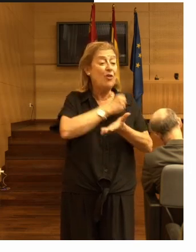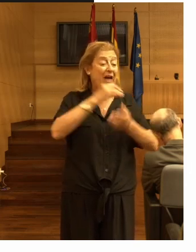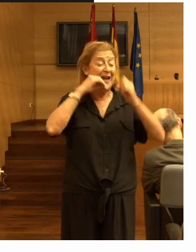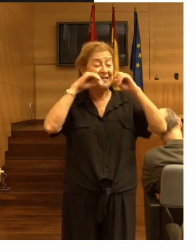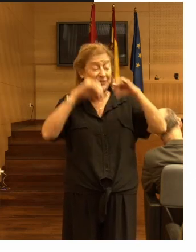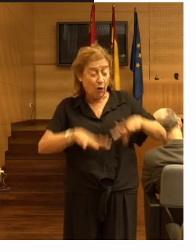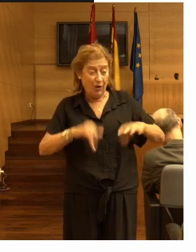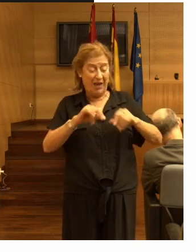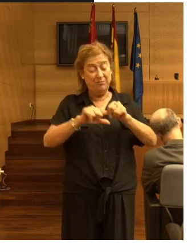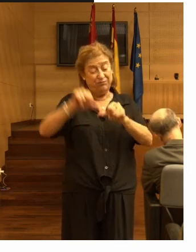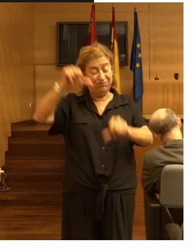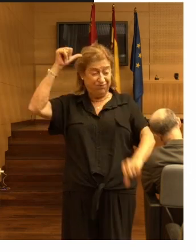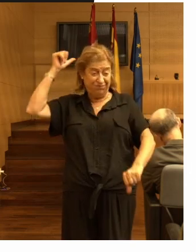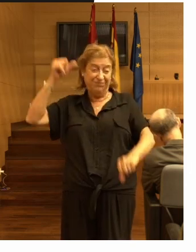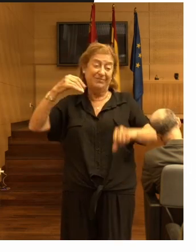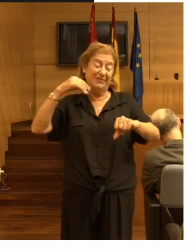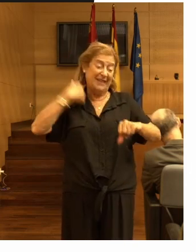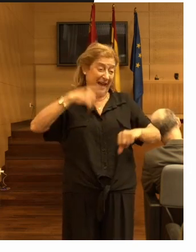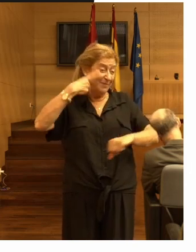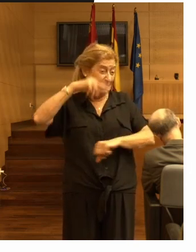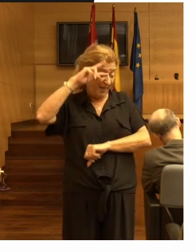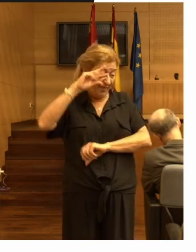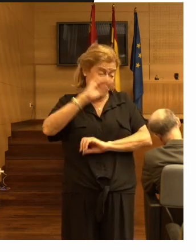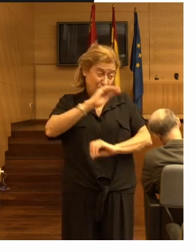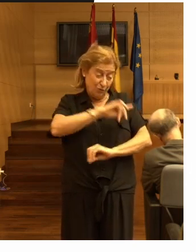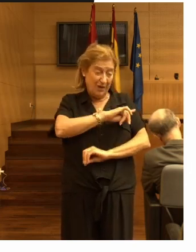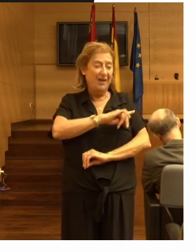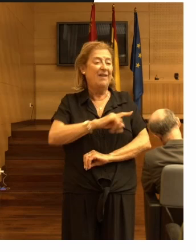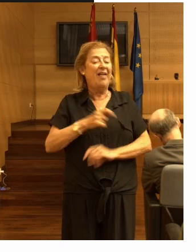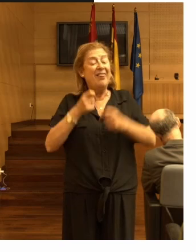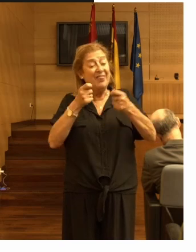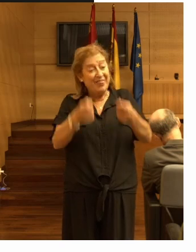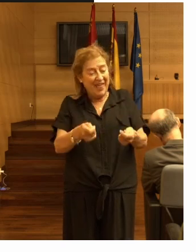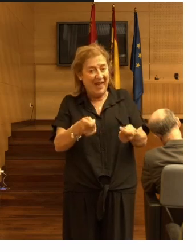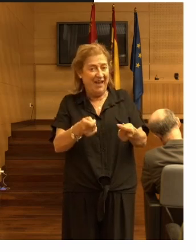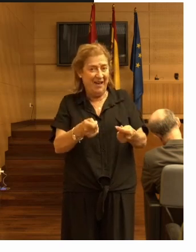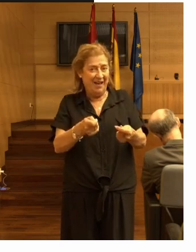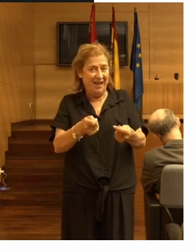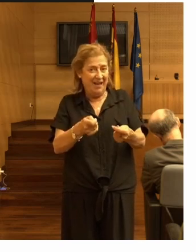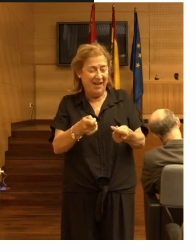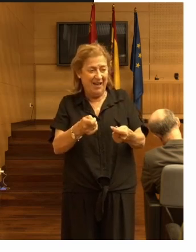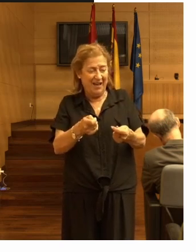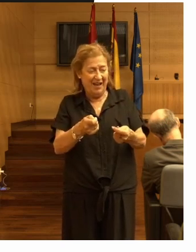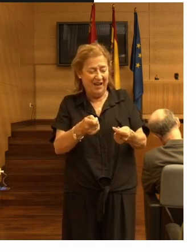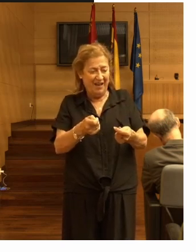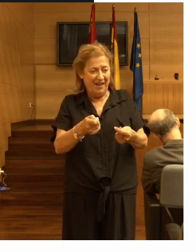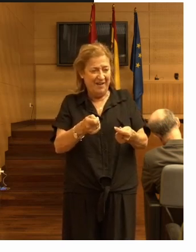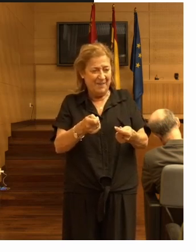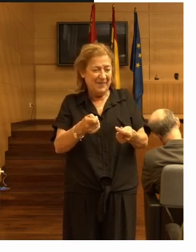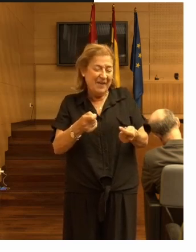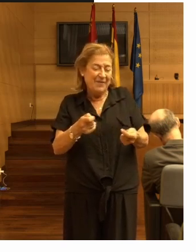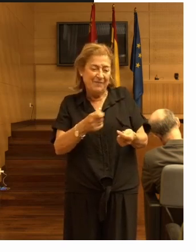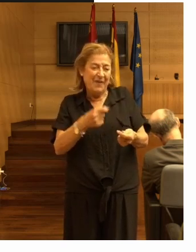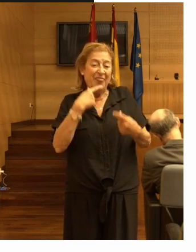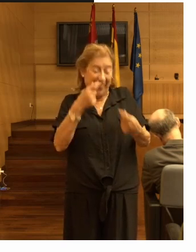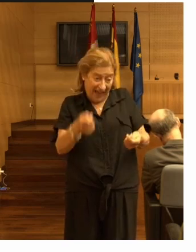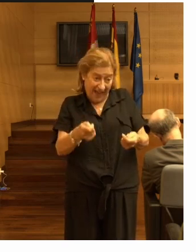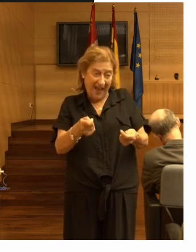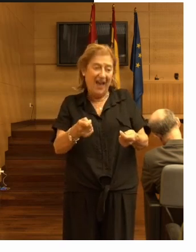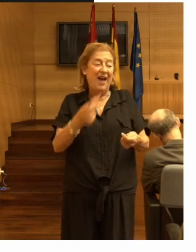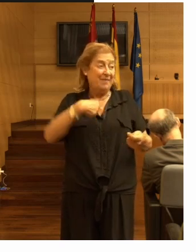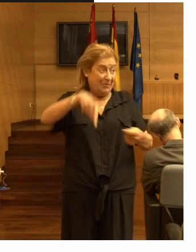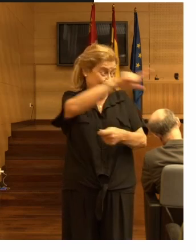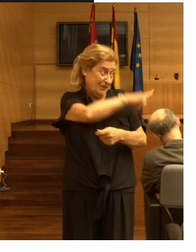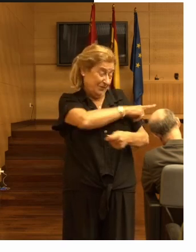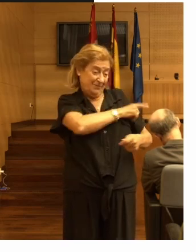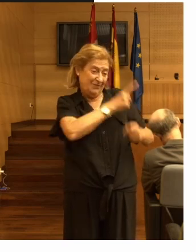y las décadas de experiencia que tienes le des le des des a la